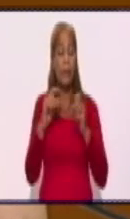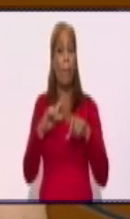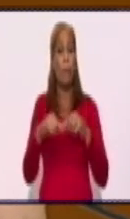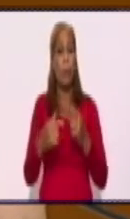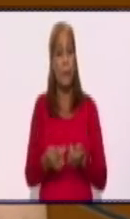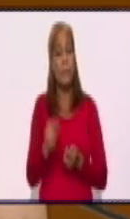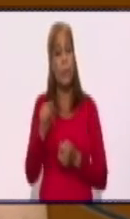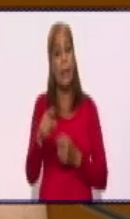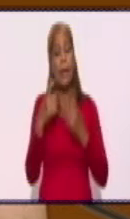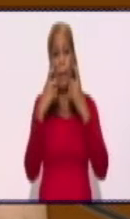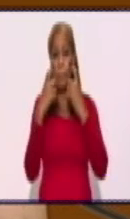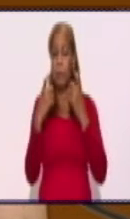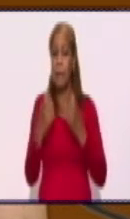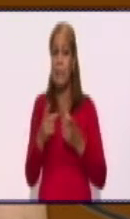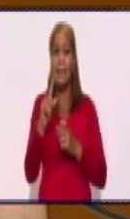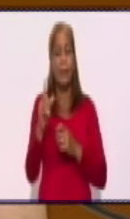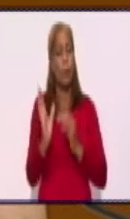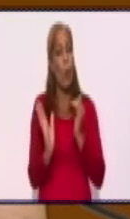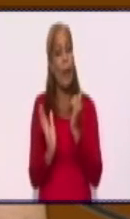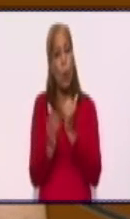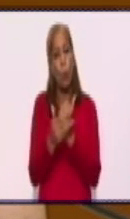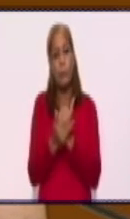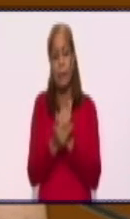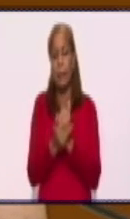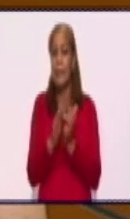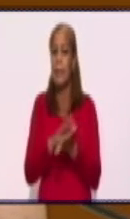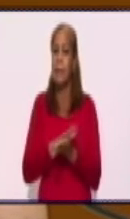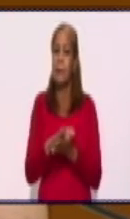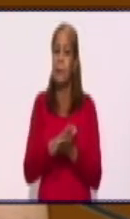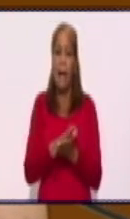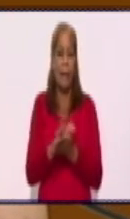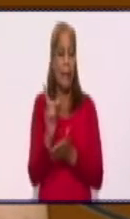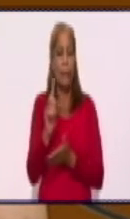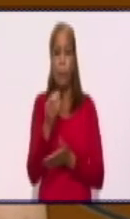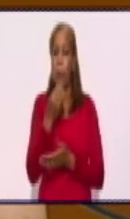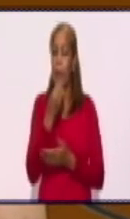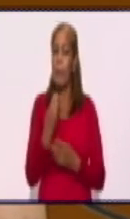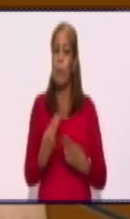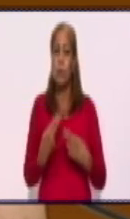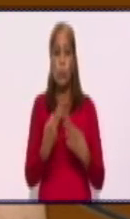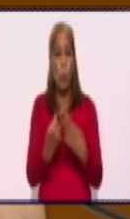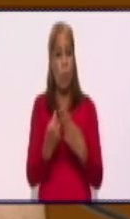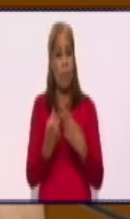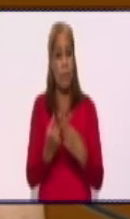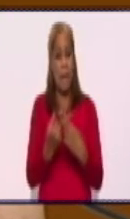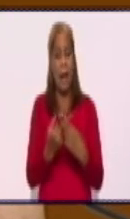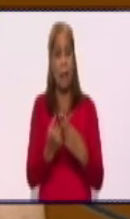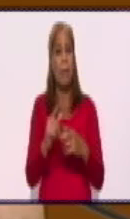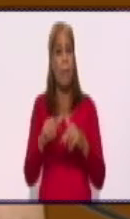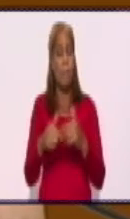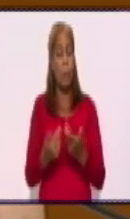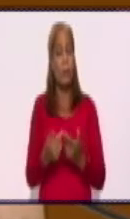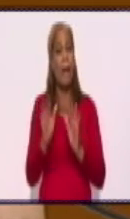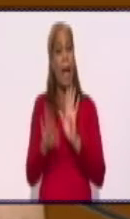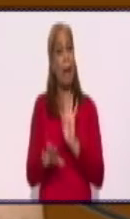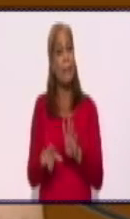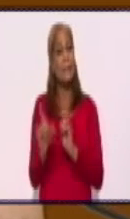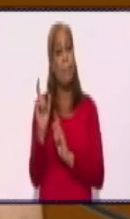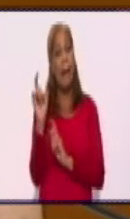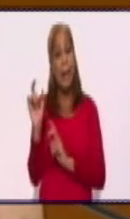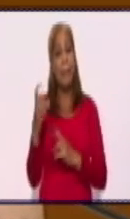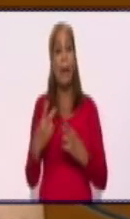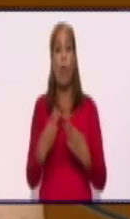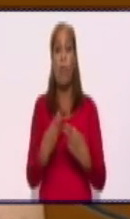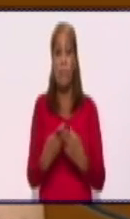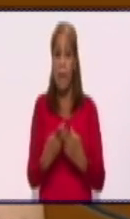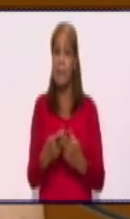de no minimizar nada. De no confiarnos. La palabra confianza realmente es, yo lo digo diariamente, es el peor